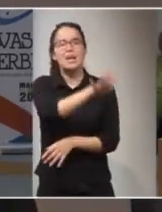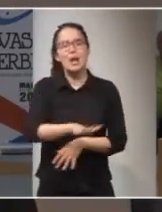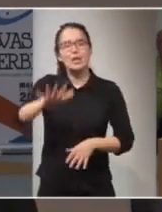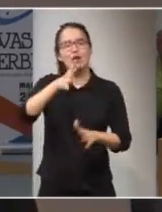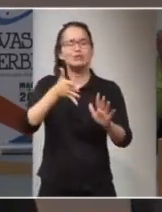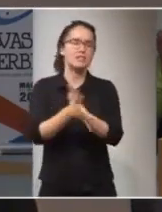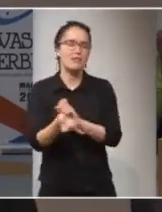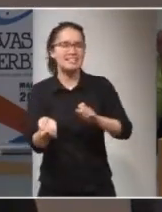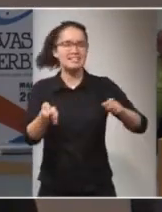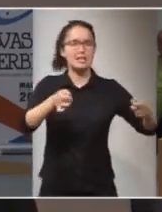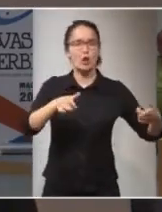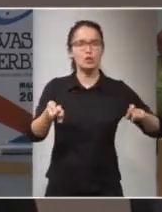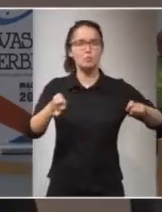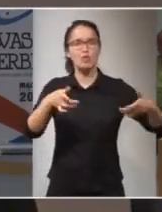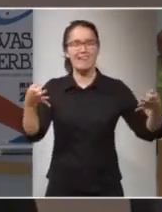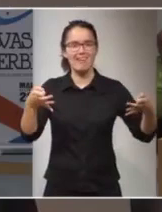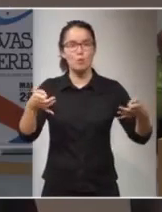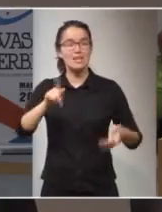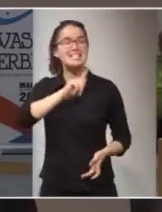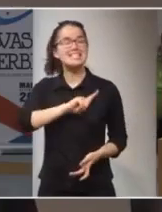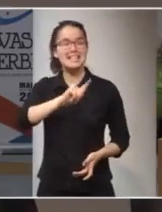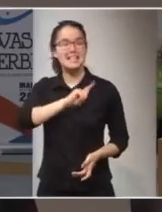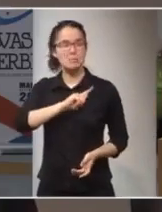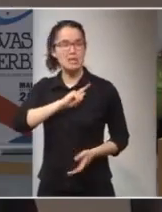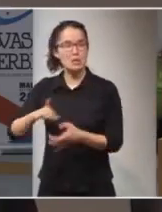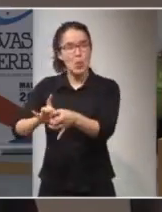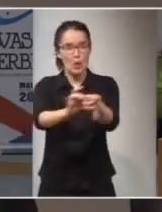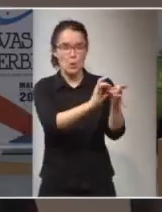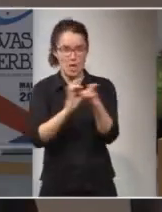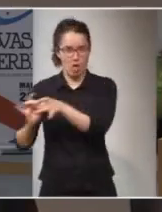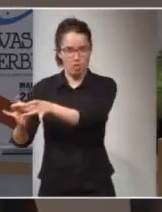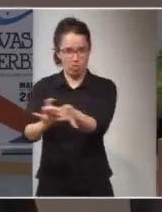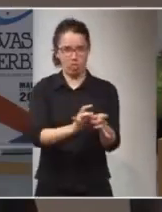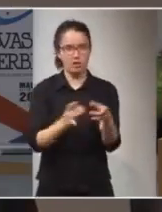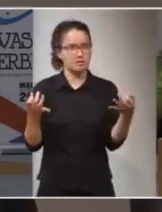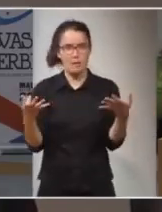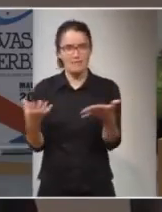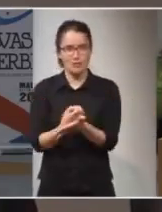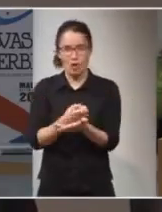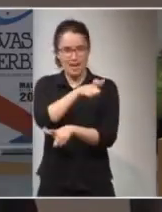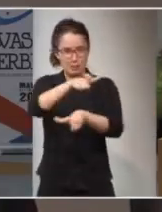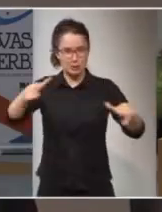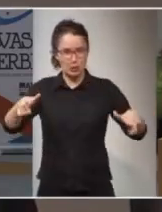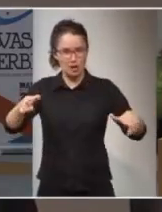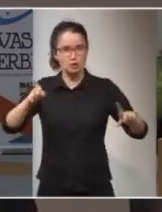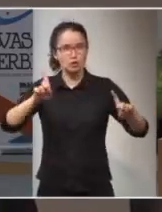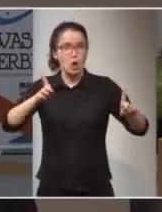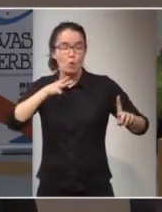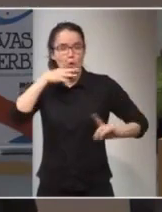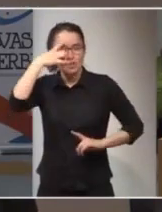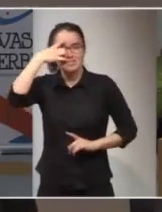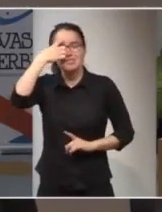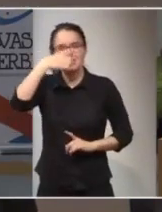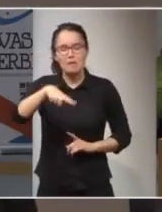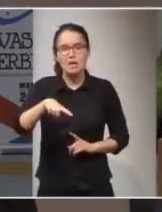sinónimo de un sentimiento de unidad que deberíamos tener todos los seres humanos simplemente por saber